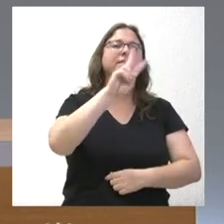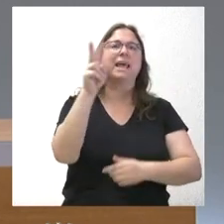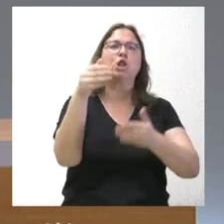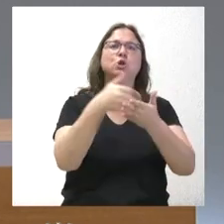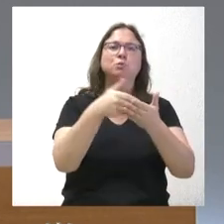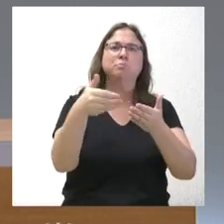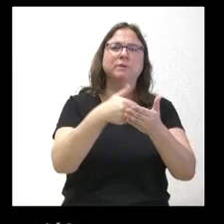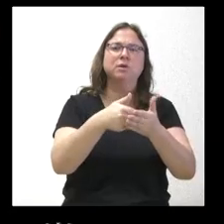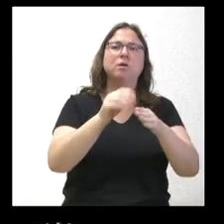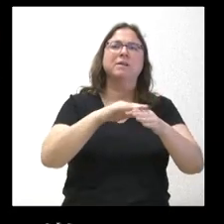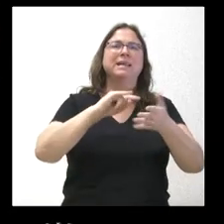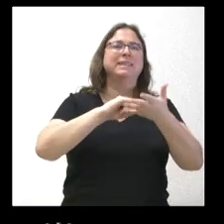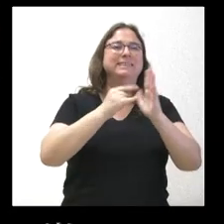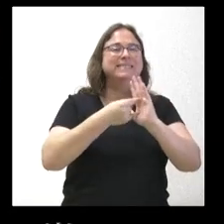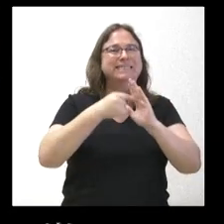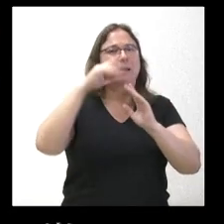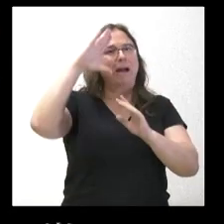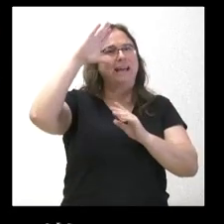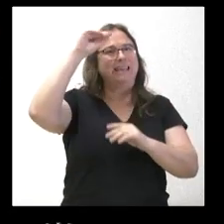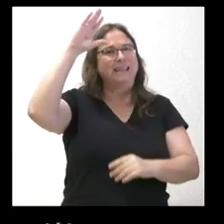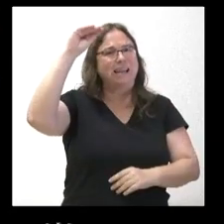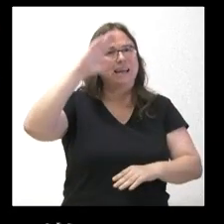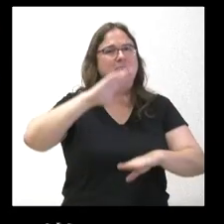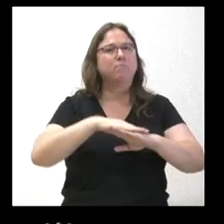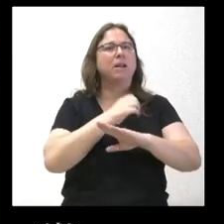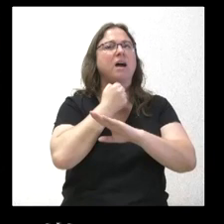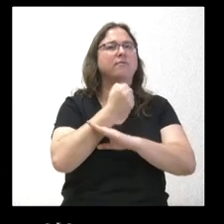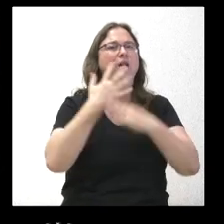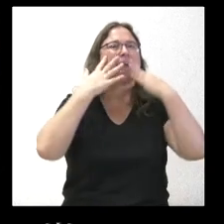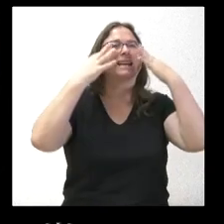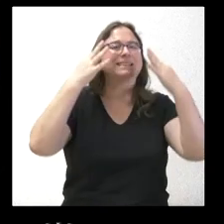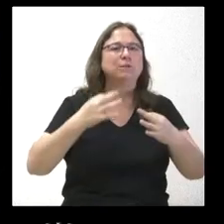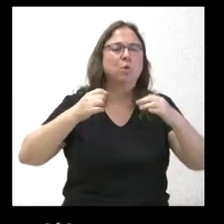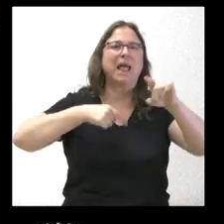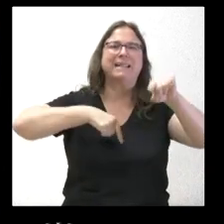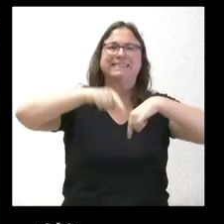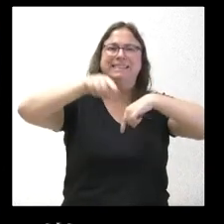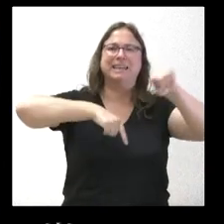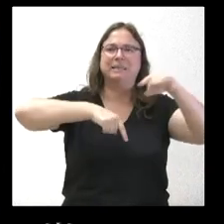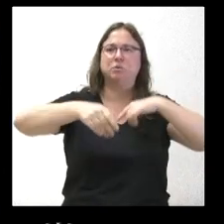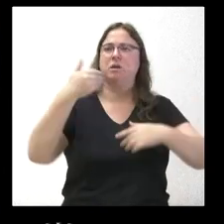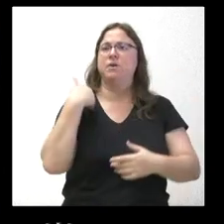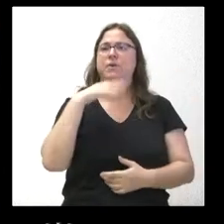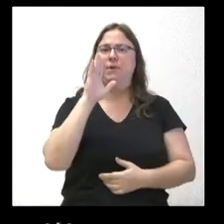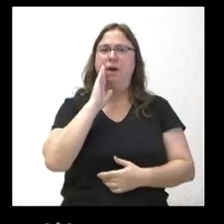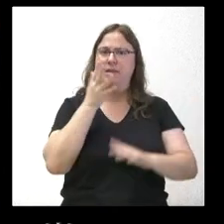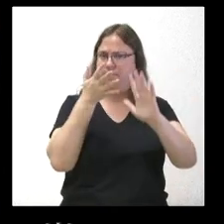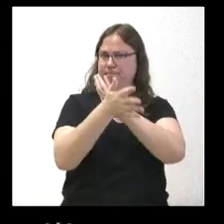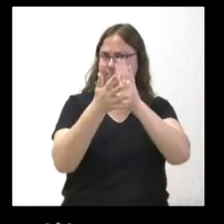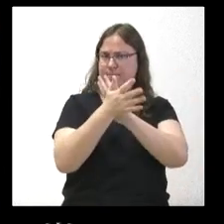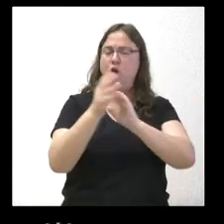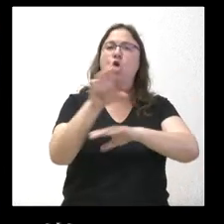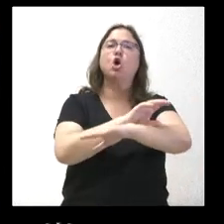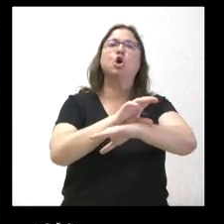para el despliegue del sistema inteligente, para reforzar la seguridad del transporte, los presentó ampliamente la consejera de Movilidad.